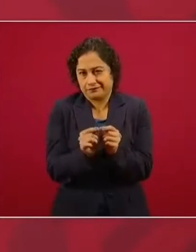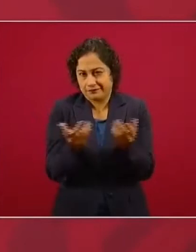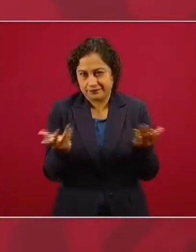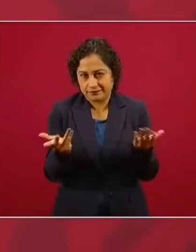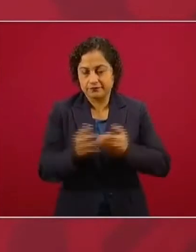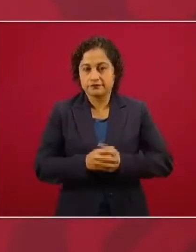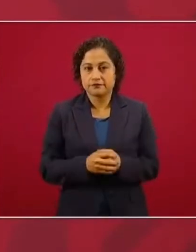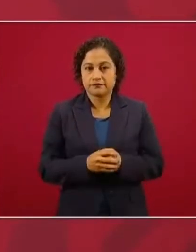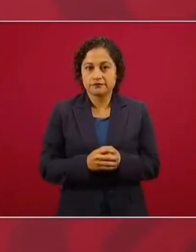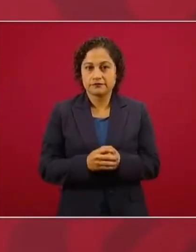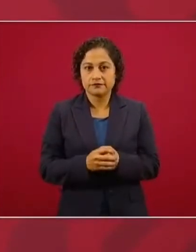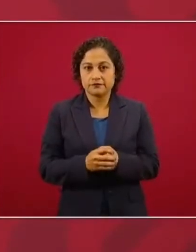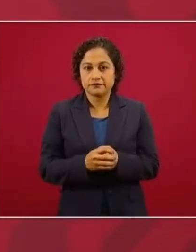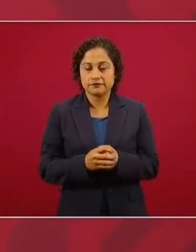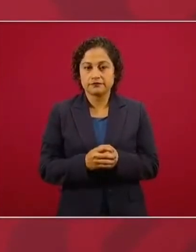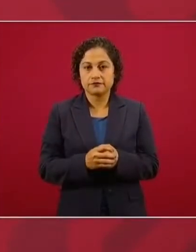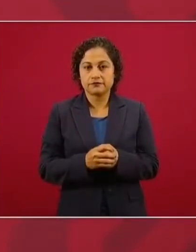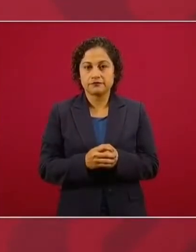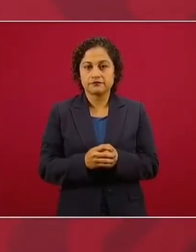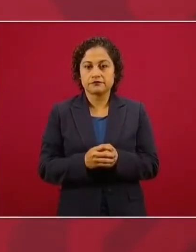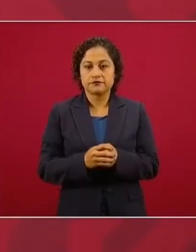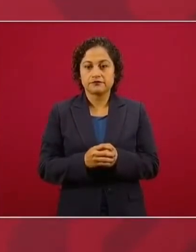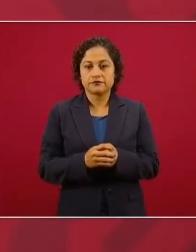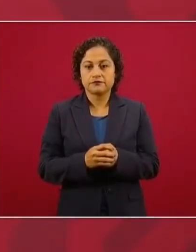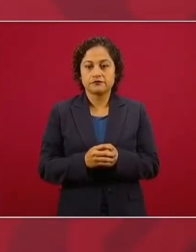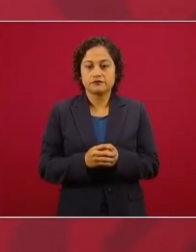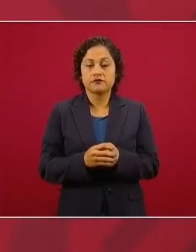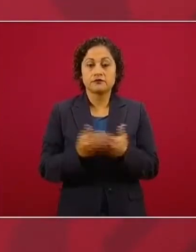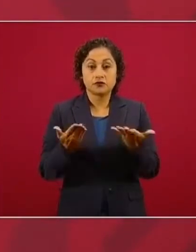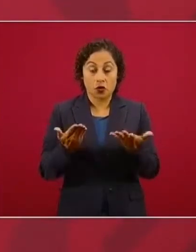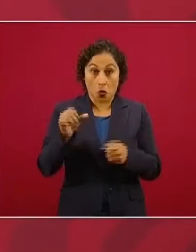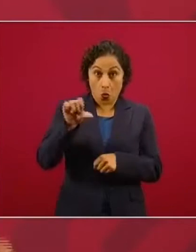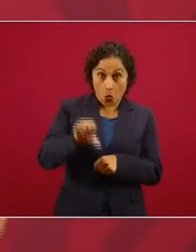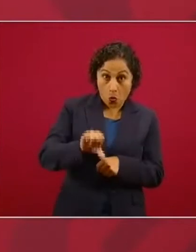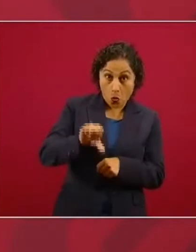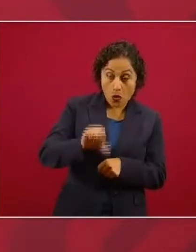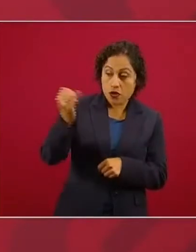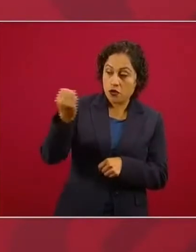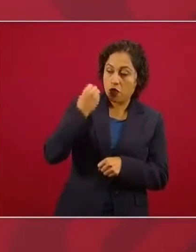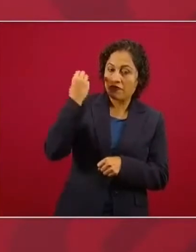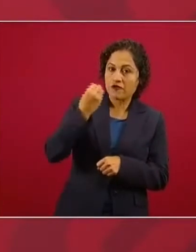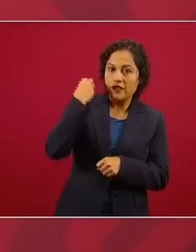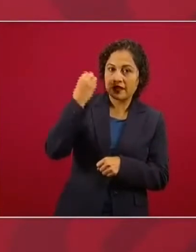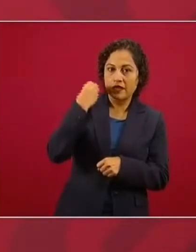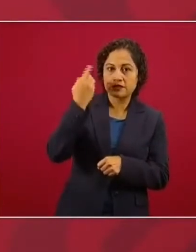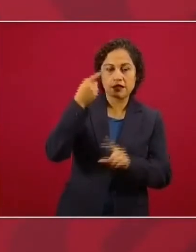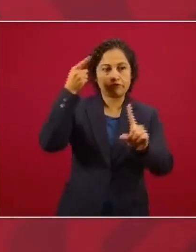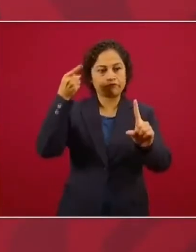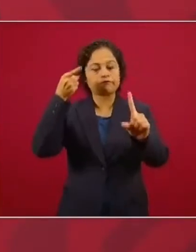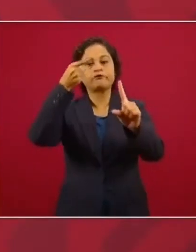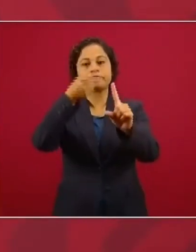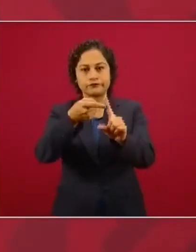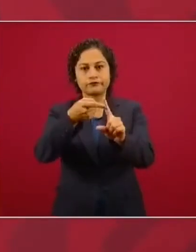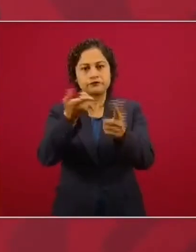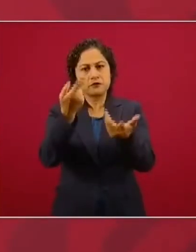dedicar esta conferencia, este diálogo